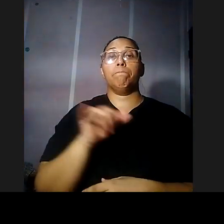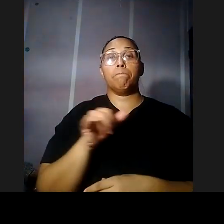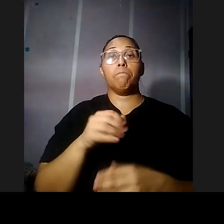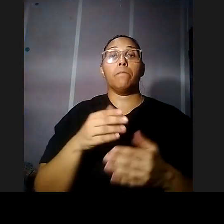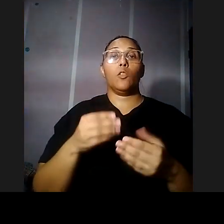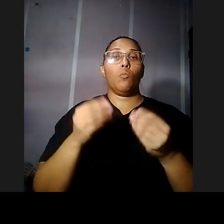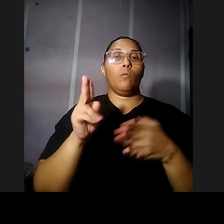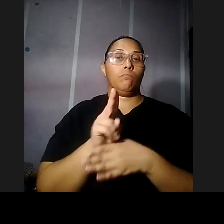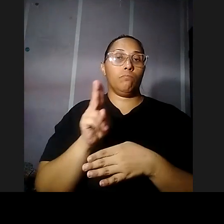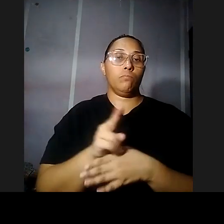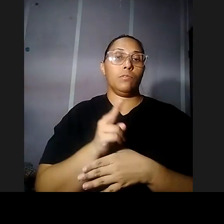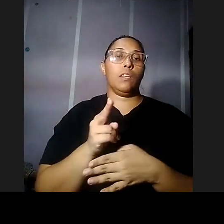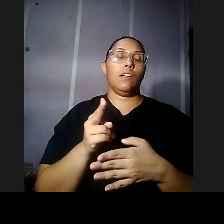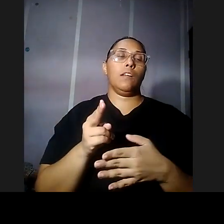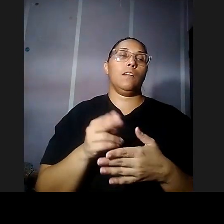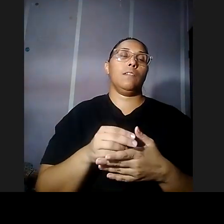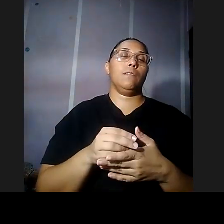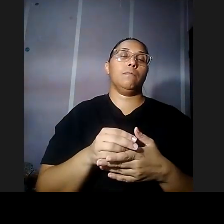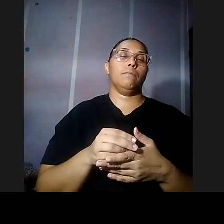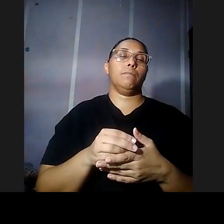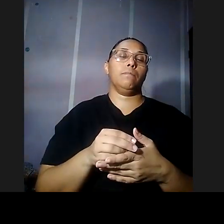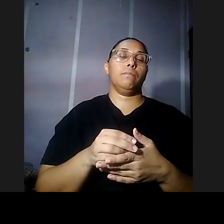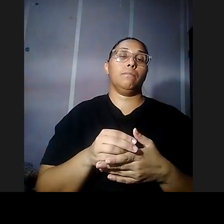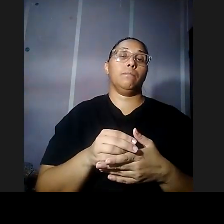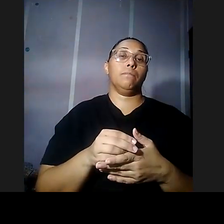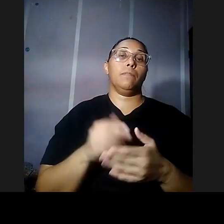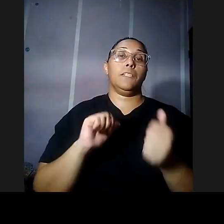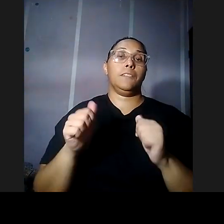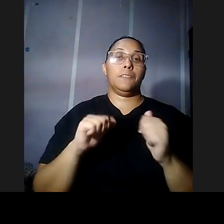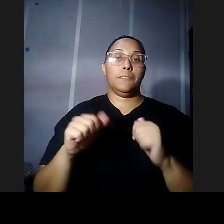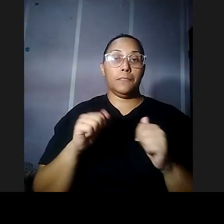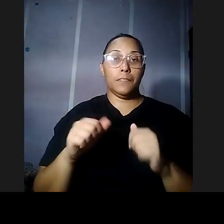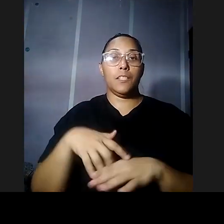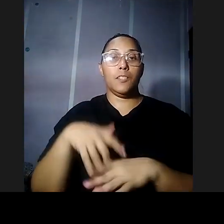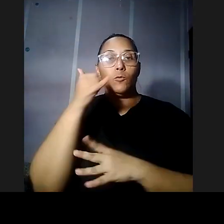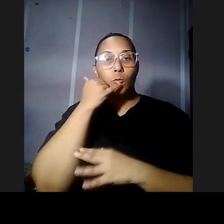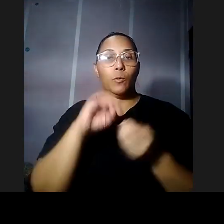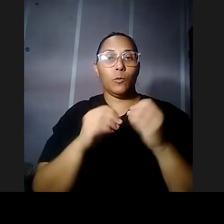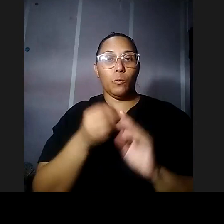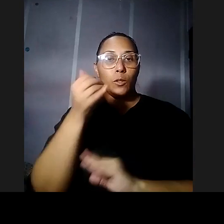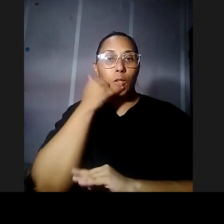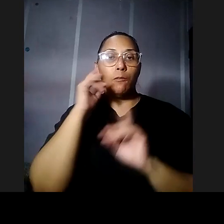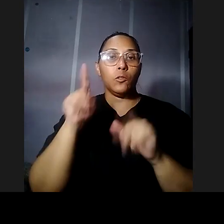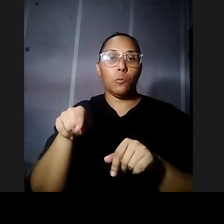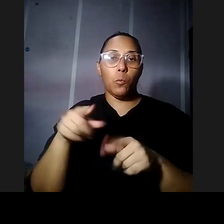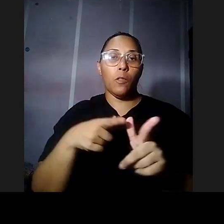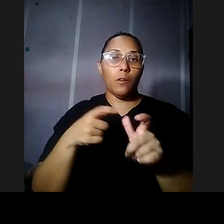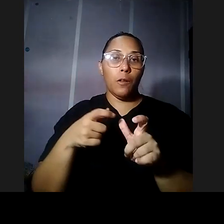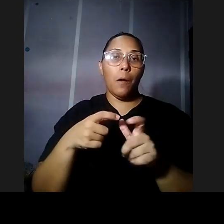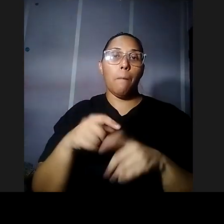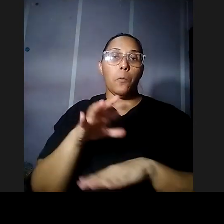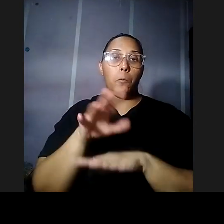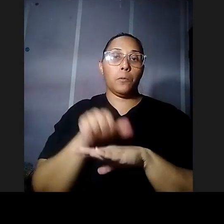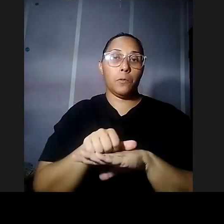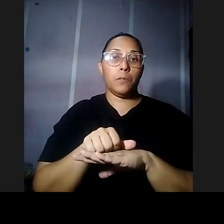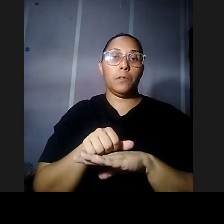presentaciones de libros etcétera pero sí si llamas al teléfono te van a contestar y puedes sacar una cita para hacer